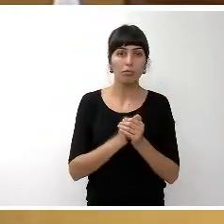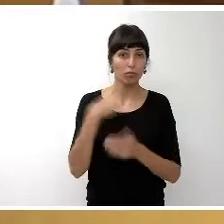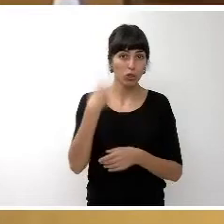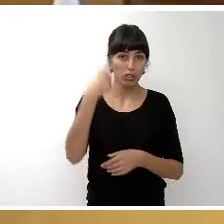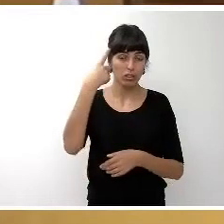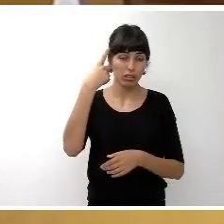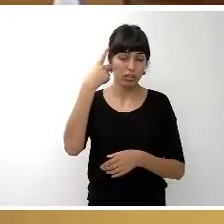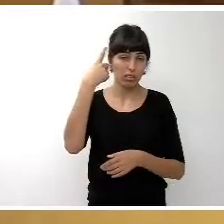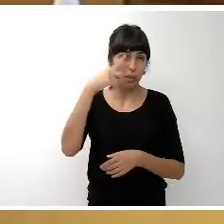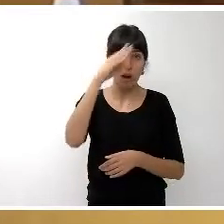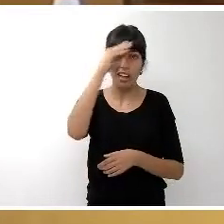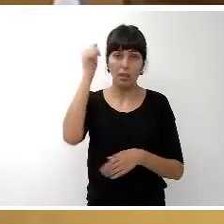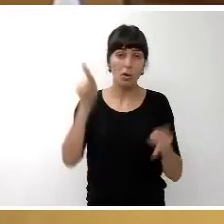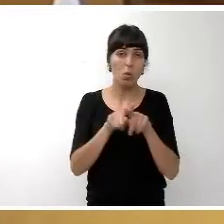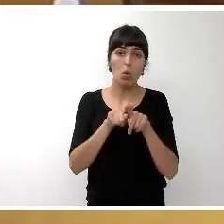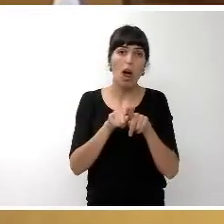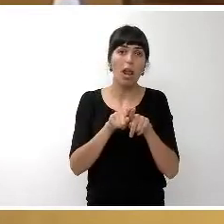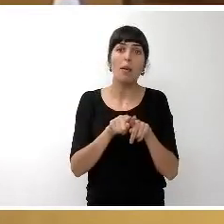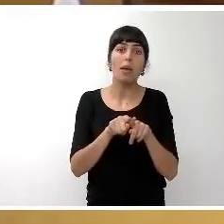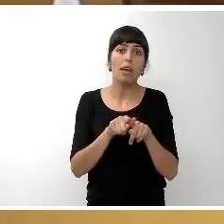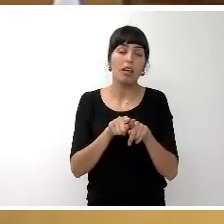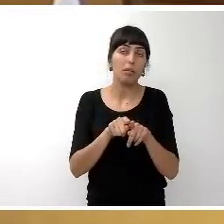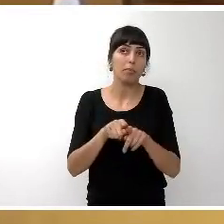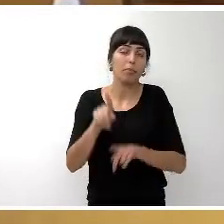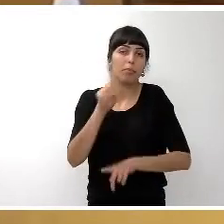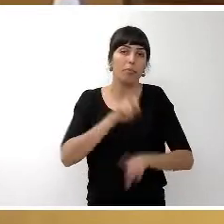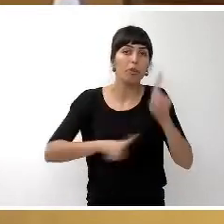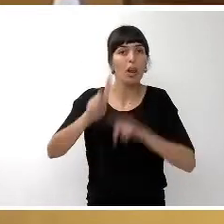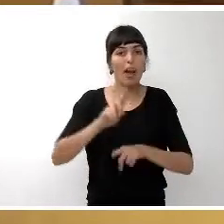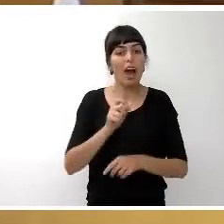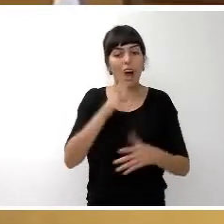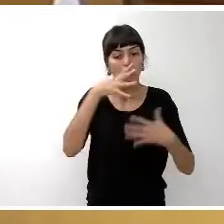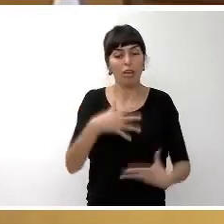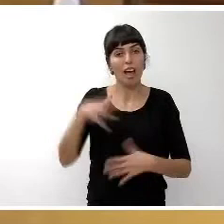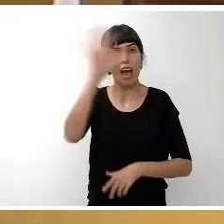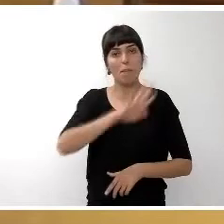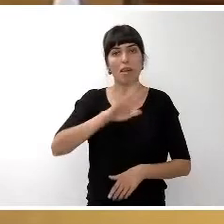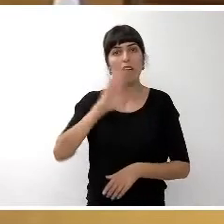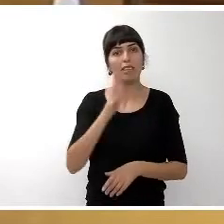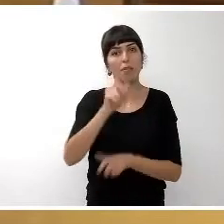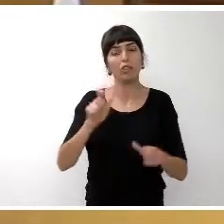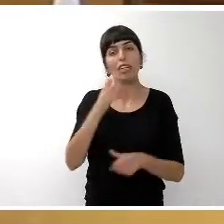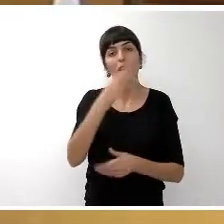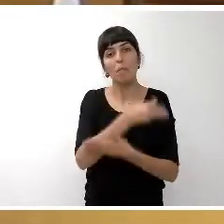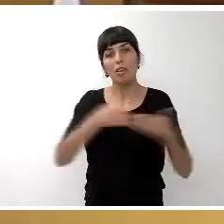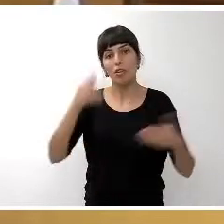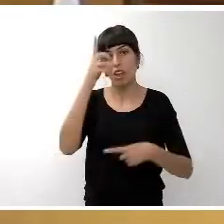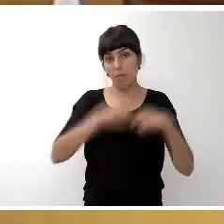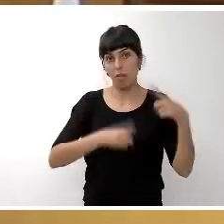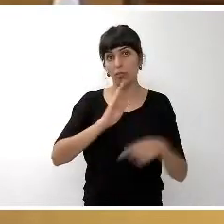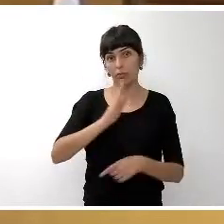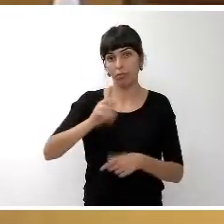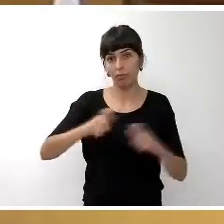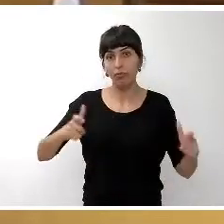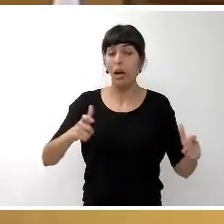demencia más prevalente que en la actualidad afecta en España a tres millones y medio de personas entre quienes la sufren y sus